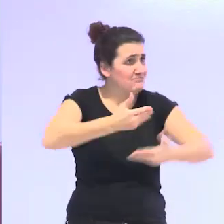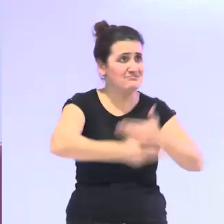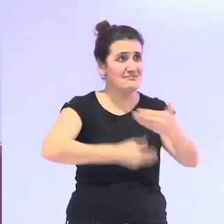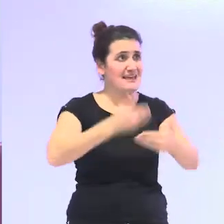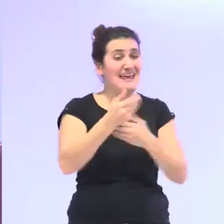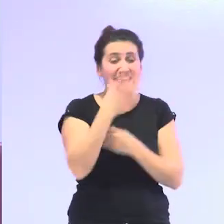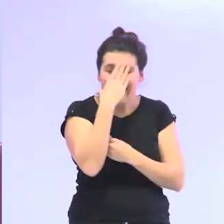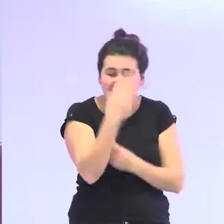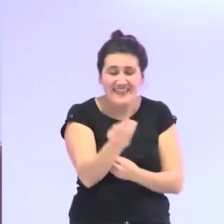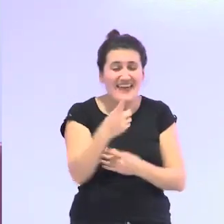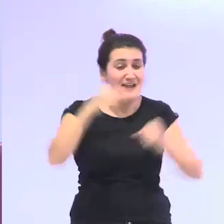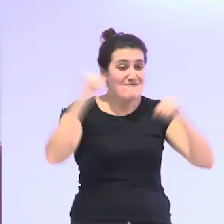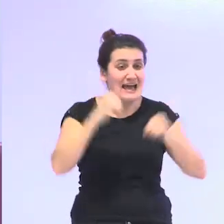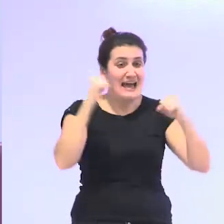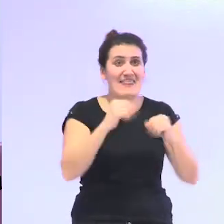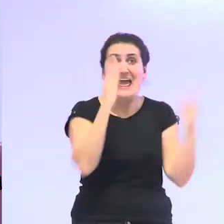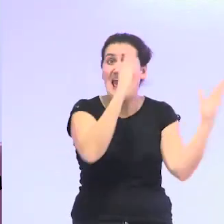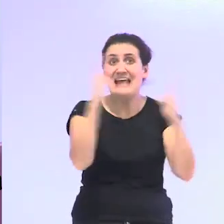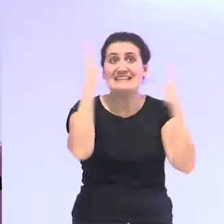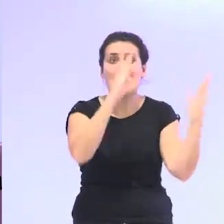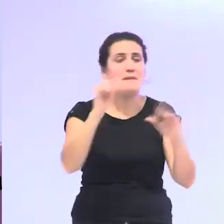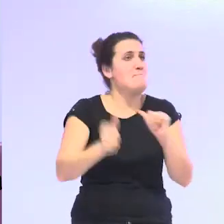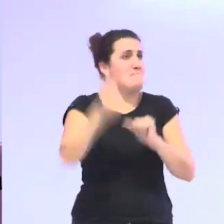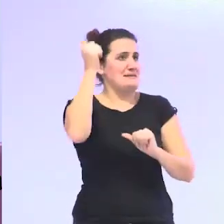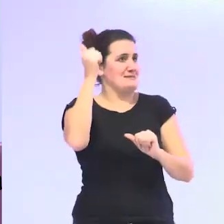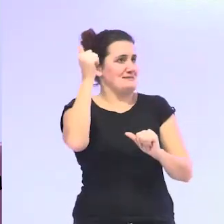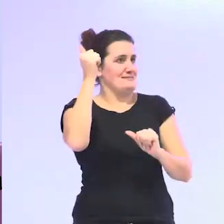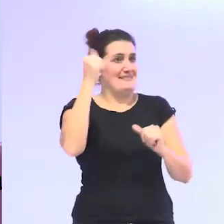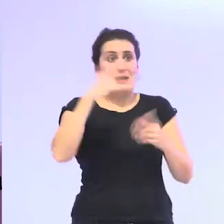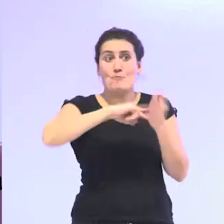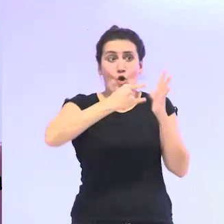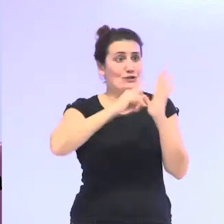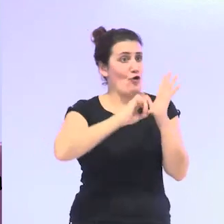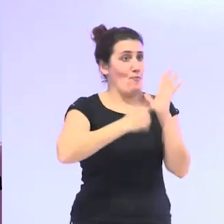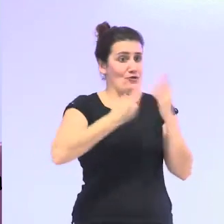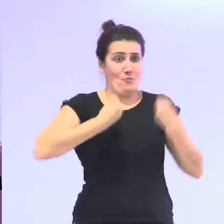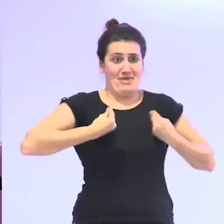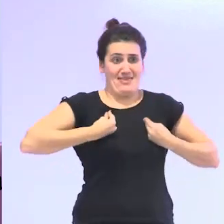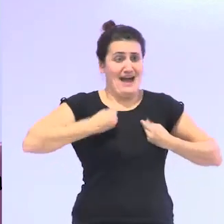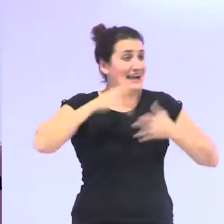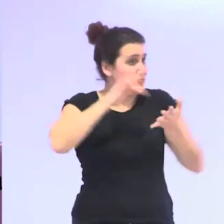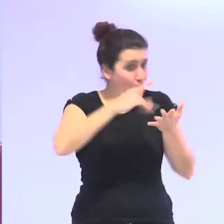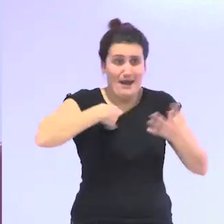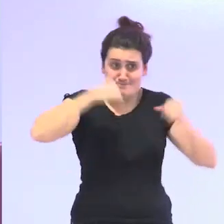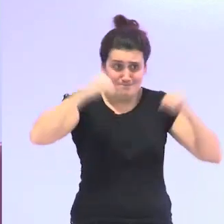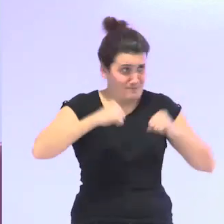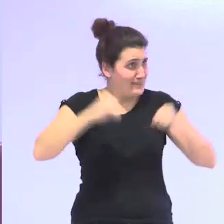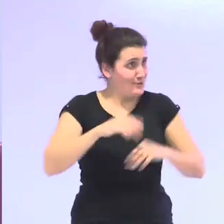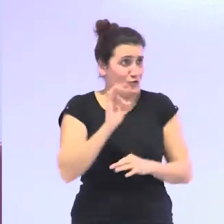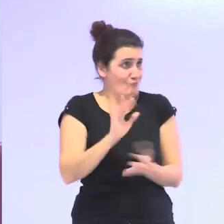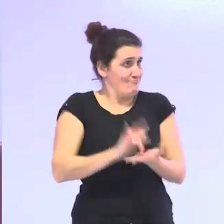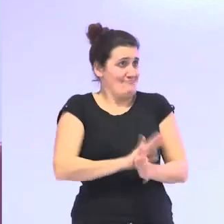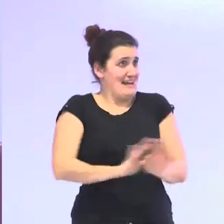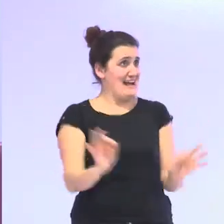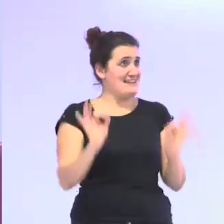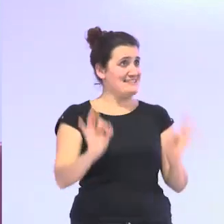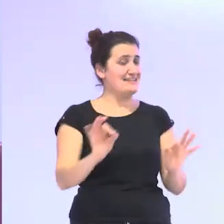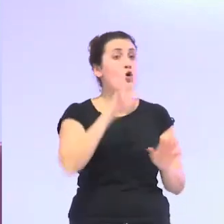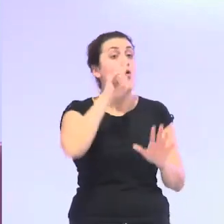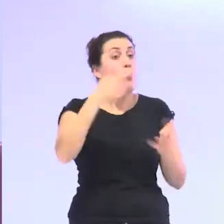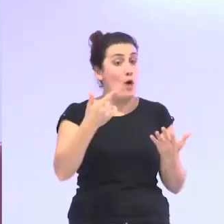que entender la vejez como una etapa más de todo ese proyecto y de toda esa vida que es el envejecimiento cuando eso lo hagamos